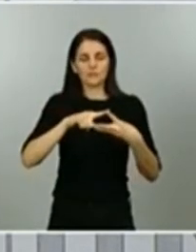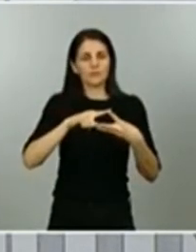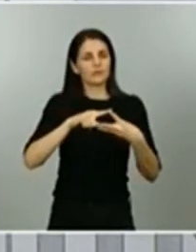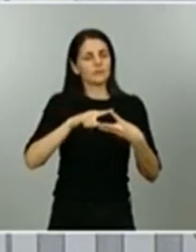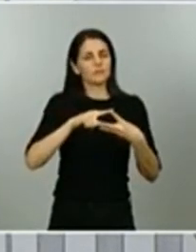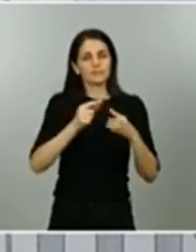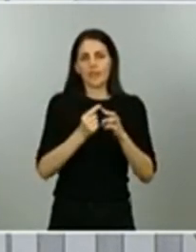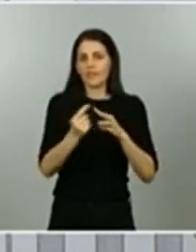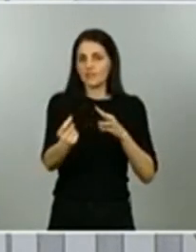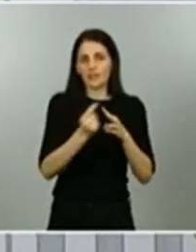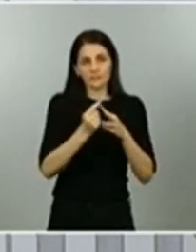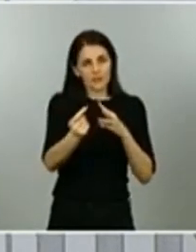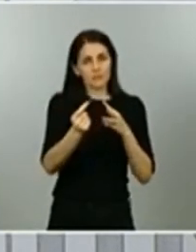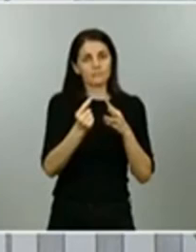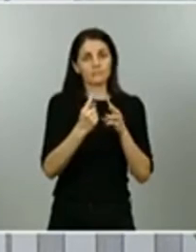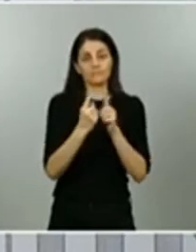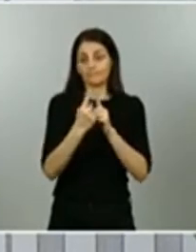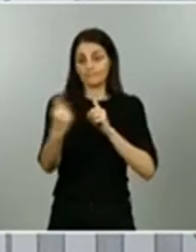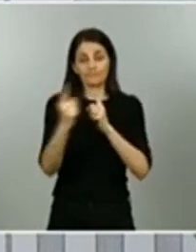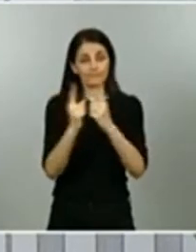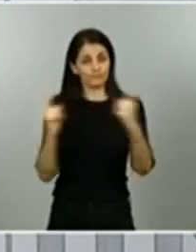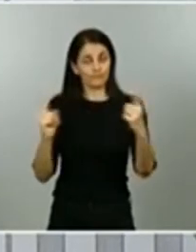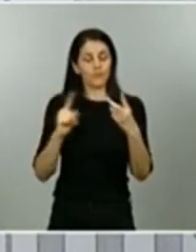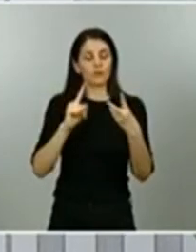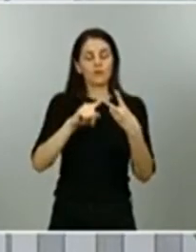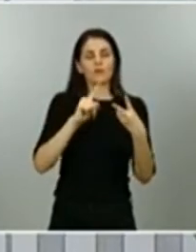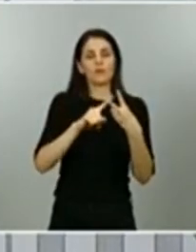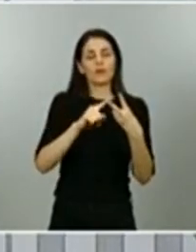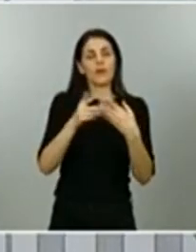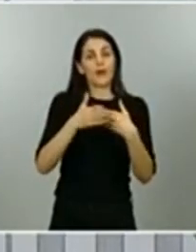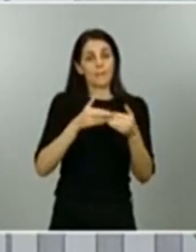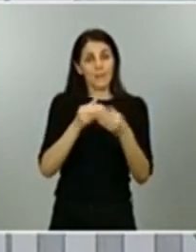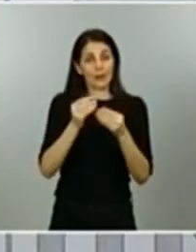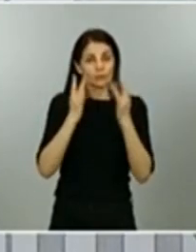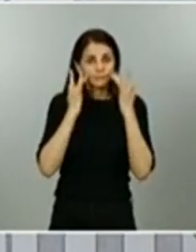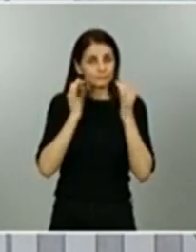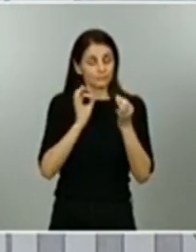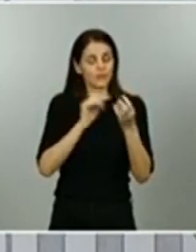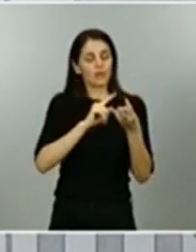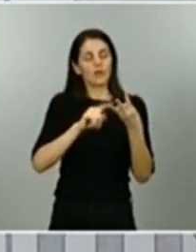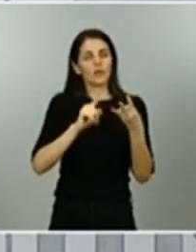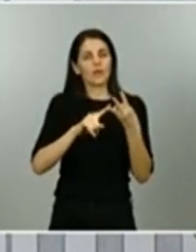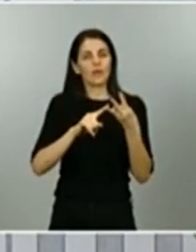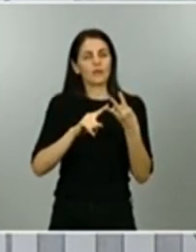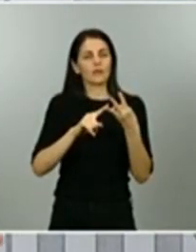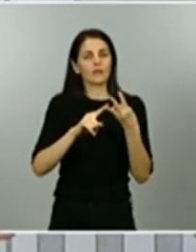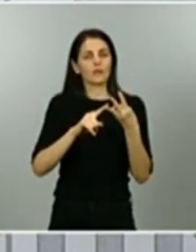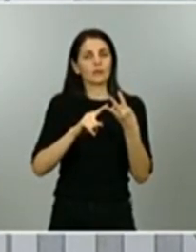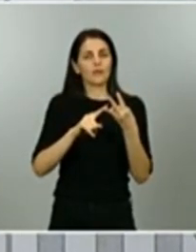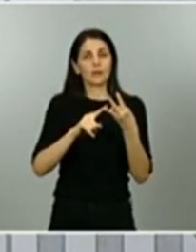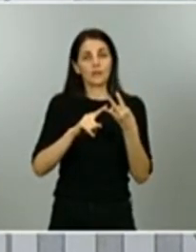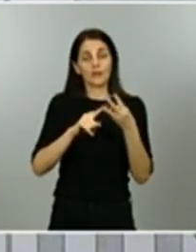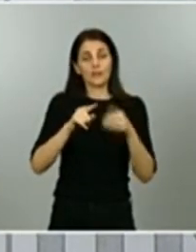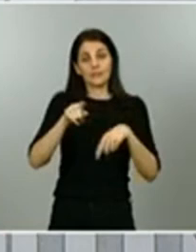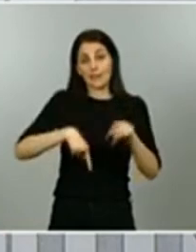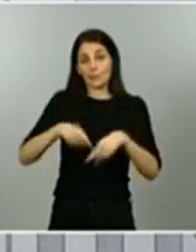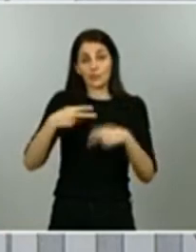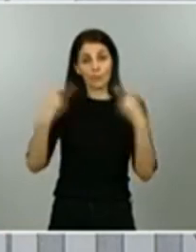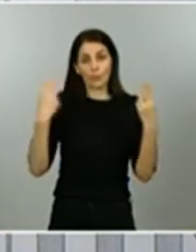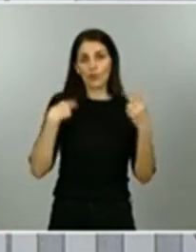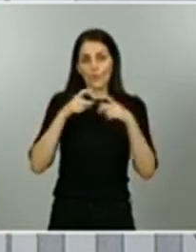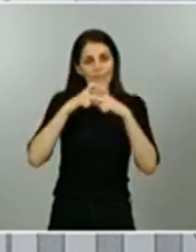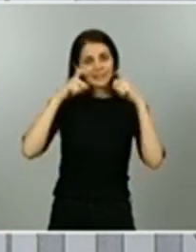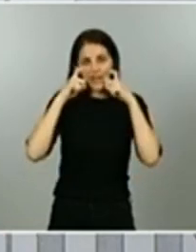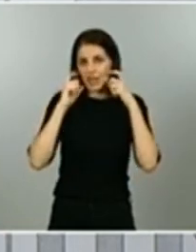higiene los espacios públicos y privados y en el caso del transporte público el uso de mascarilla actuar con responsabilidad individual